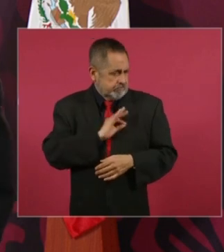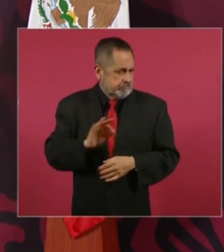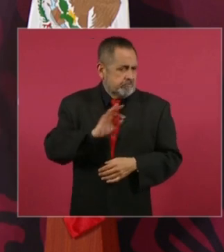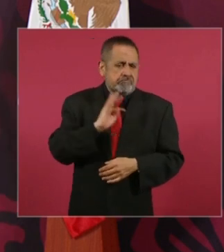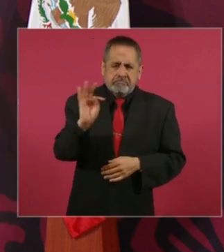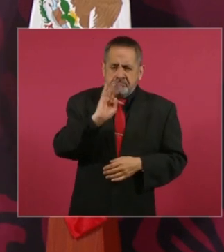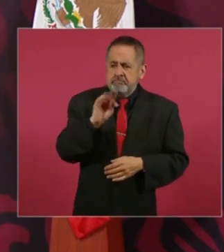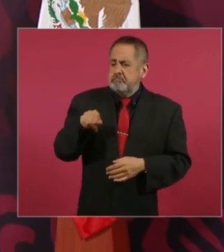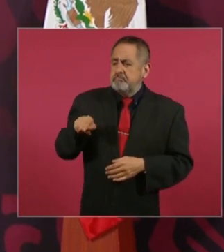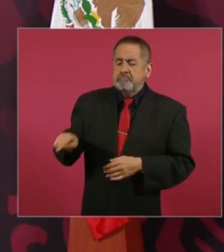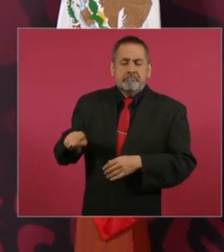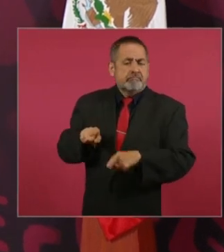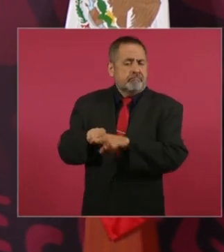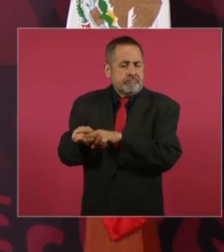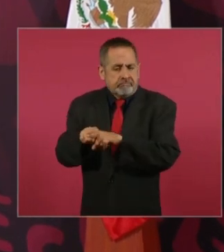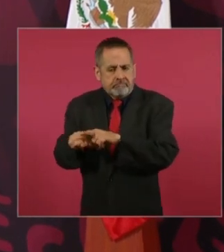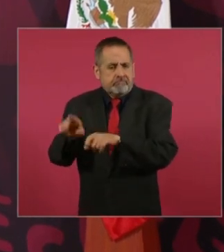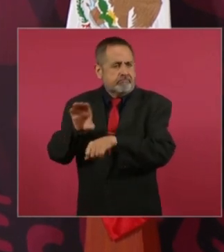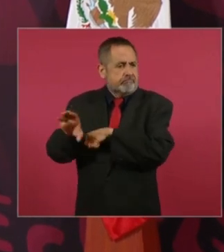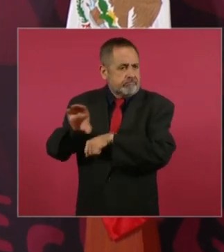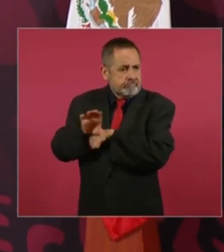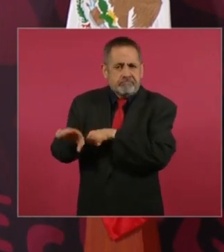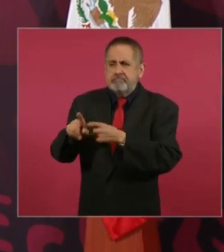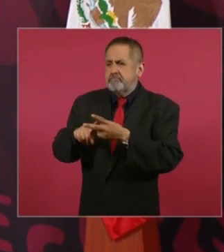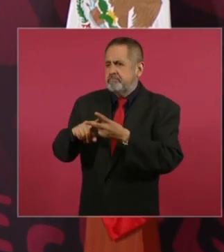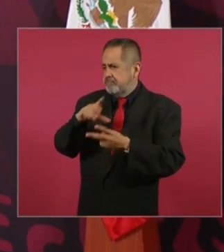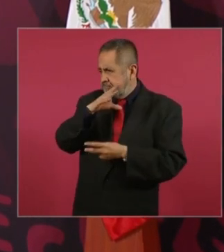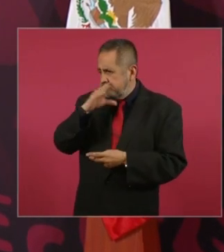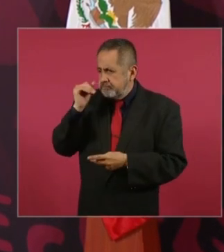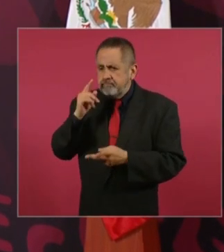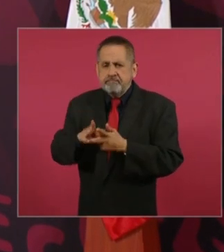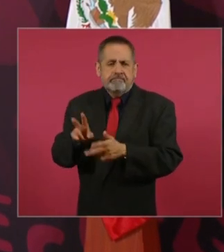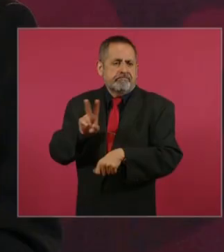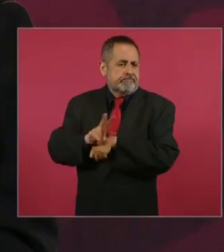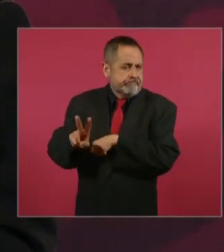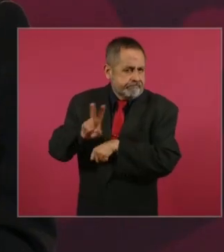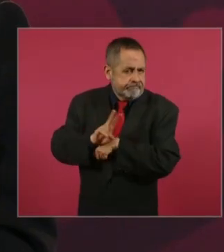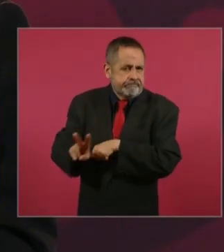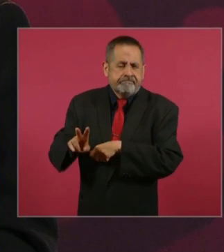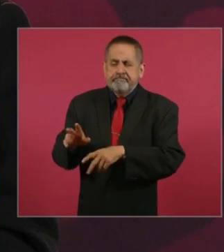colombiano, cubano, venezolano,